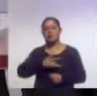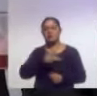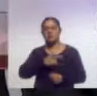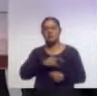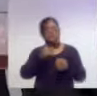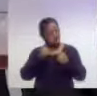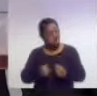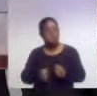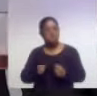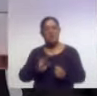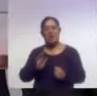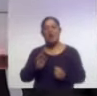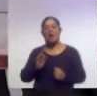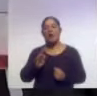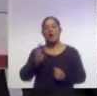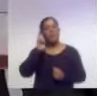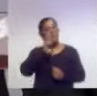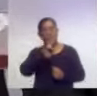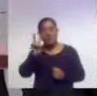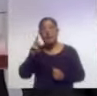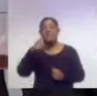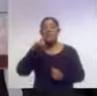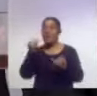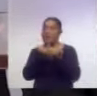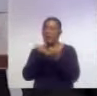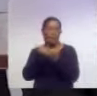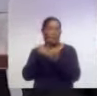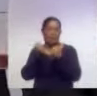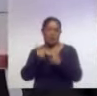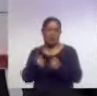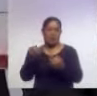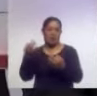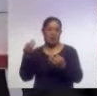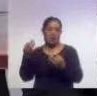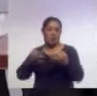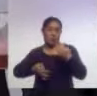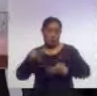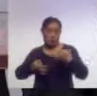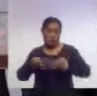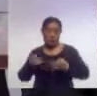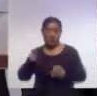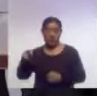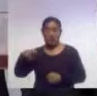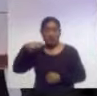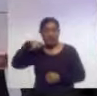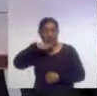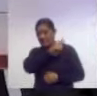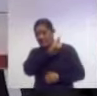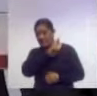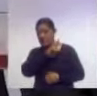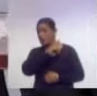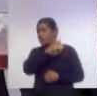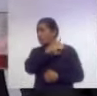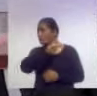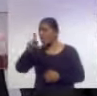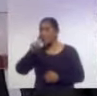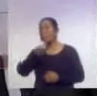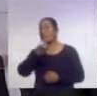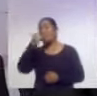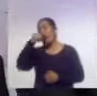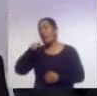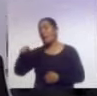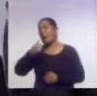dé una mayor transparencia, pero sobre todo una seguridad jurídica y agilizar todo aquello que pueda impulsar la competitividad,